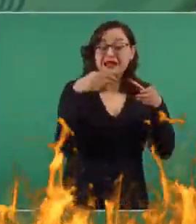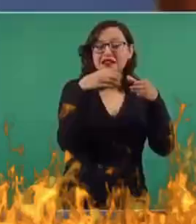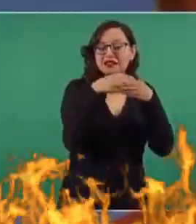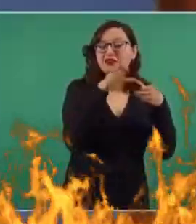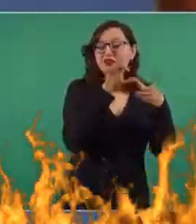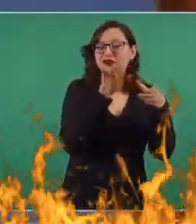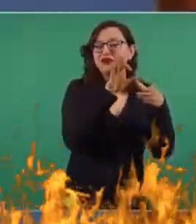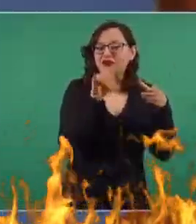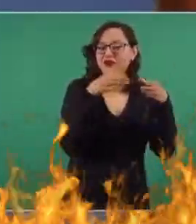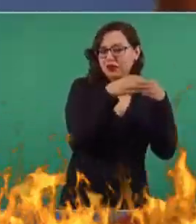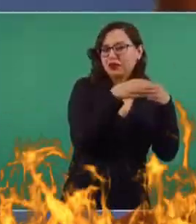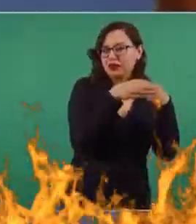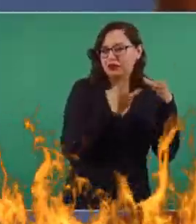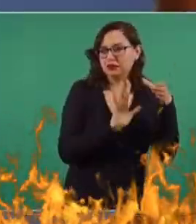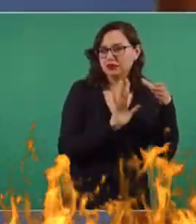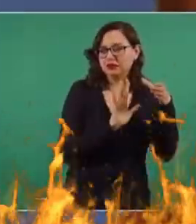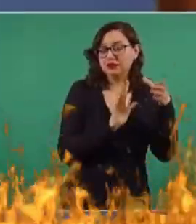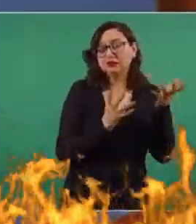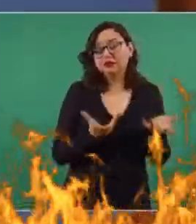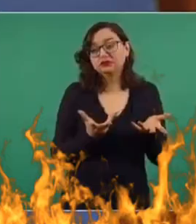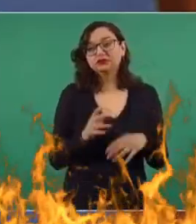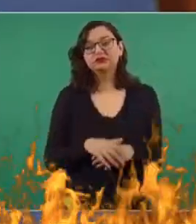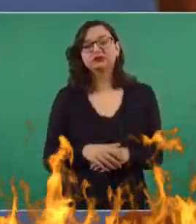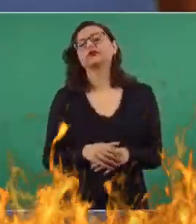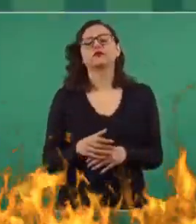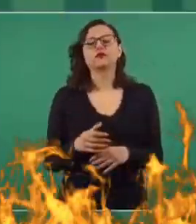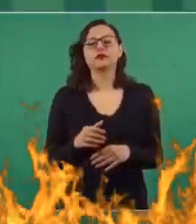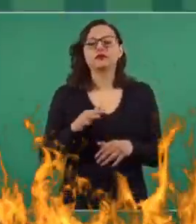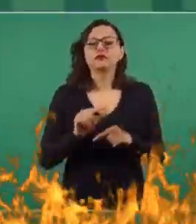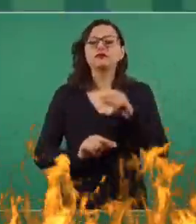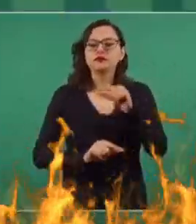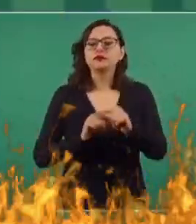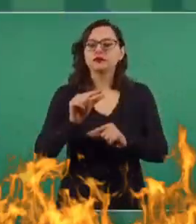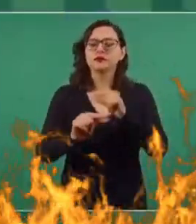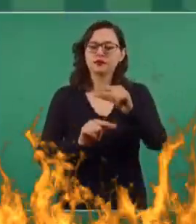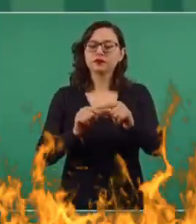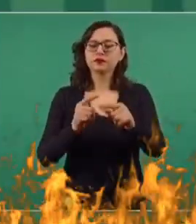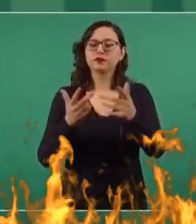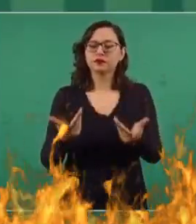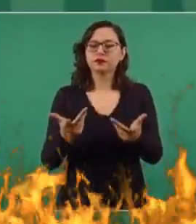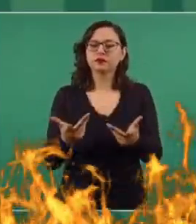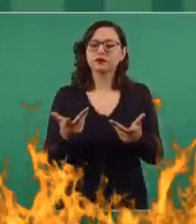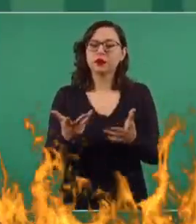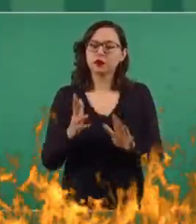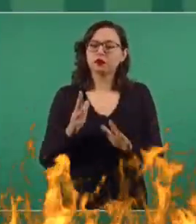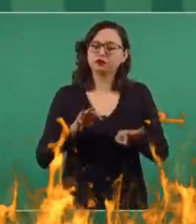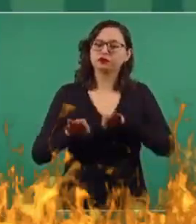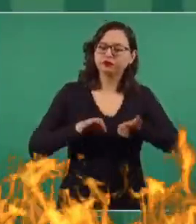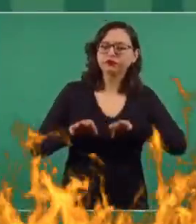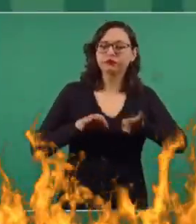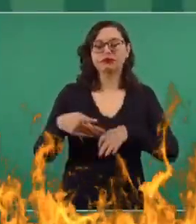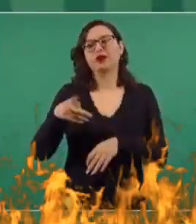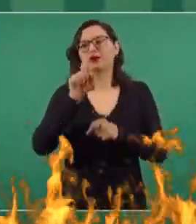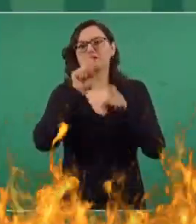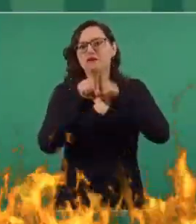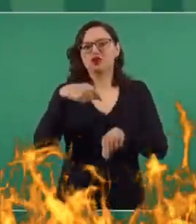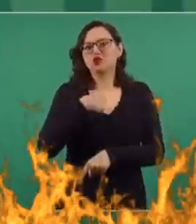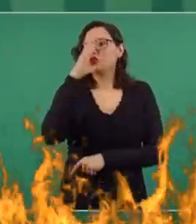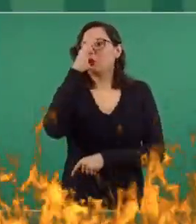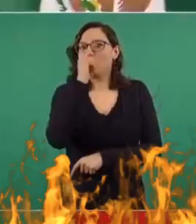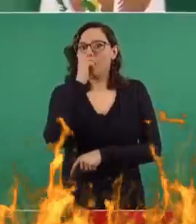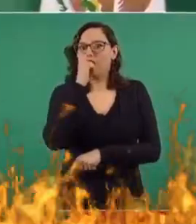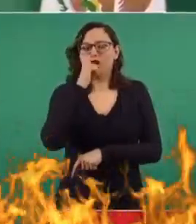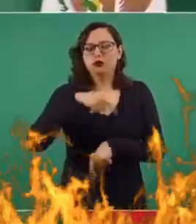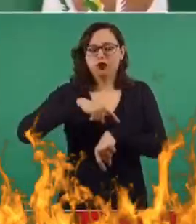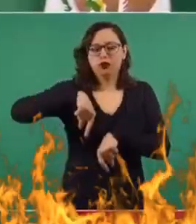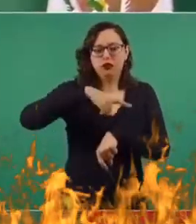Lo otro, poco a poco, aunque también no hay que perder mucho tiempo, queriéndolos convencer, porque son